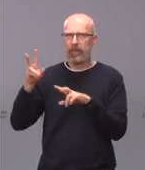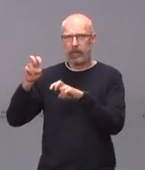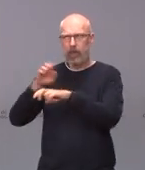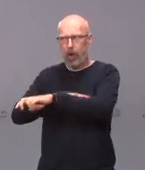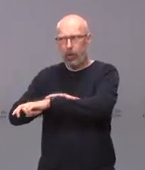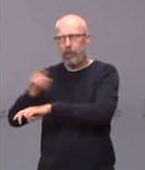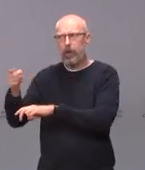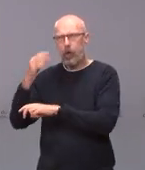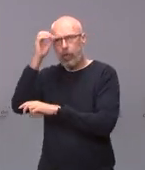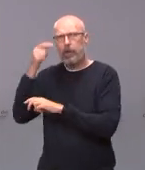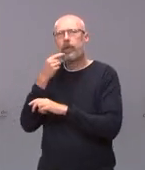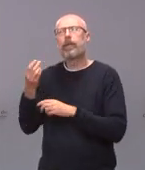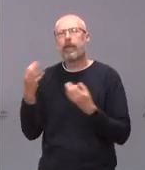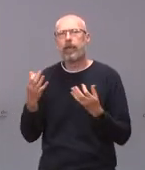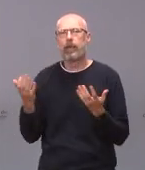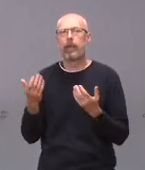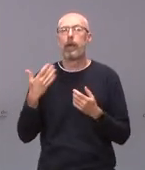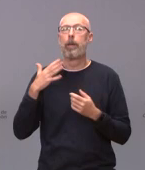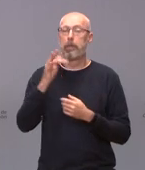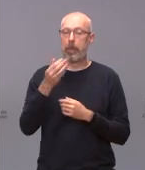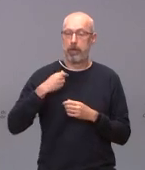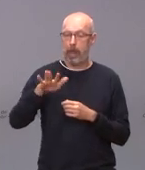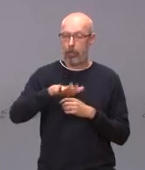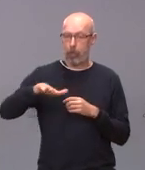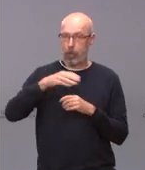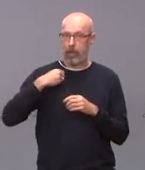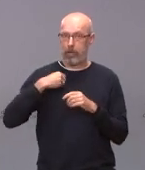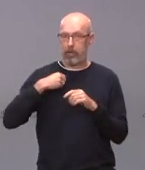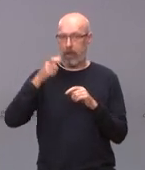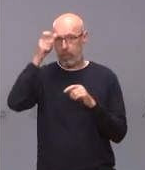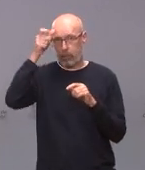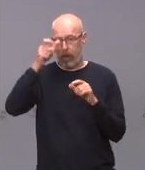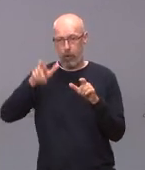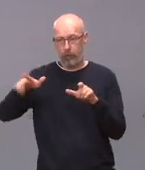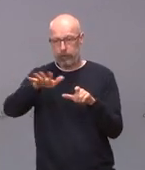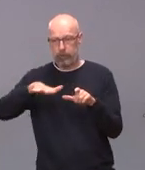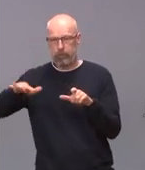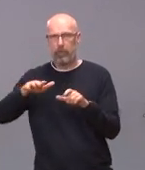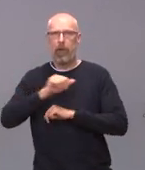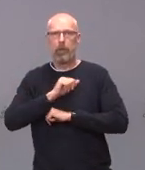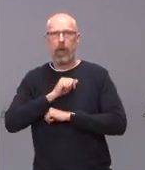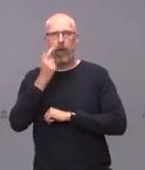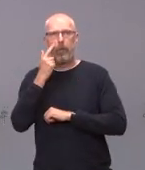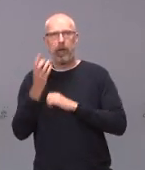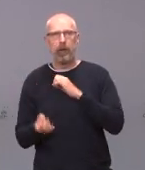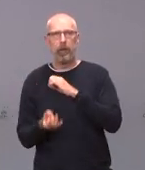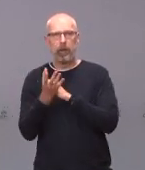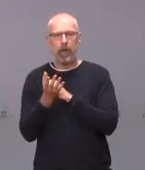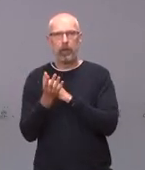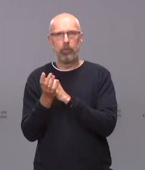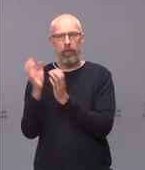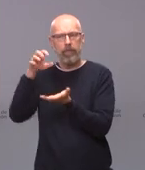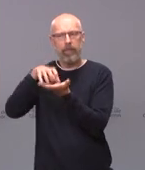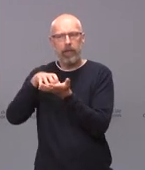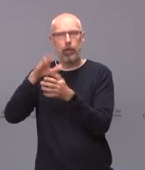segunda pregunta y es que los vecinos de la comarca de Toro y zonas vecinas están esperando a que se establezca un punto de vacunación masiva